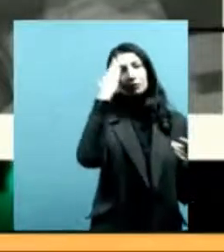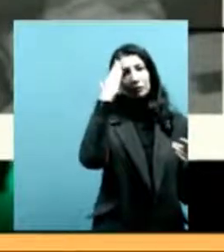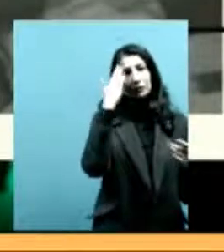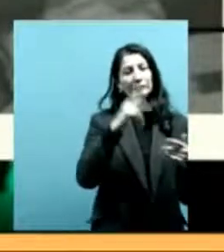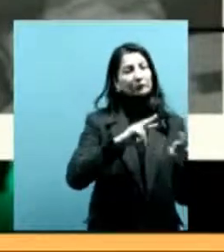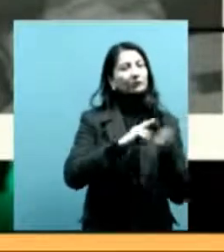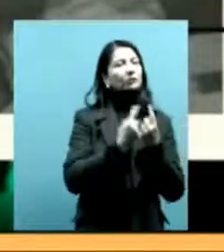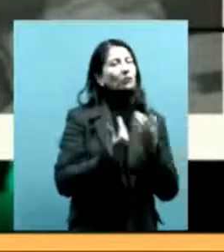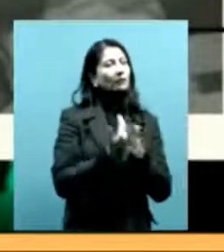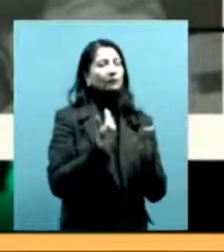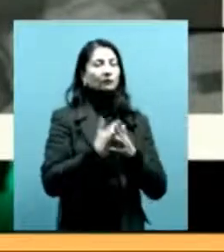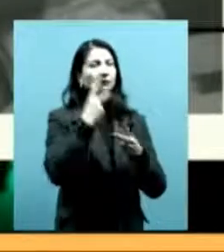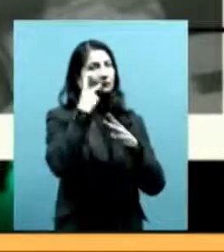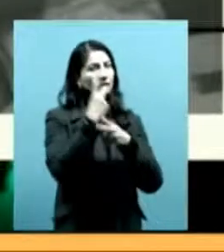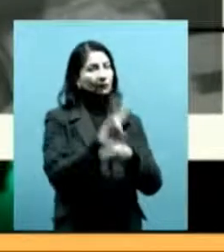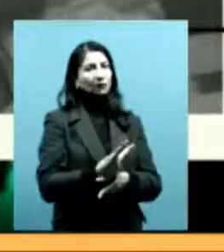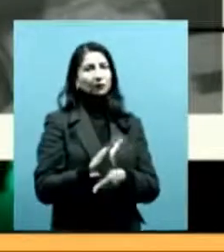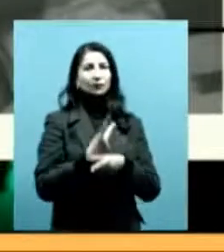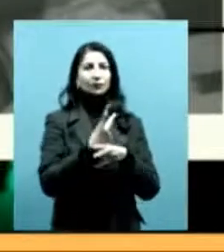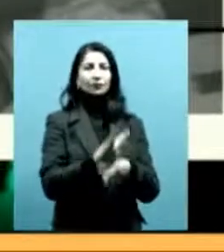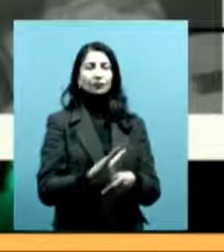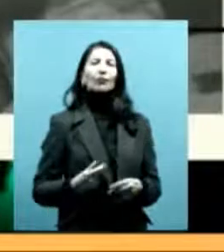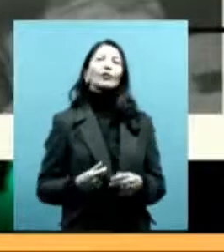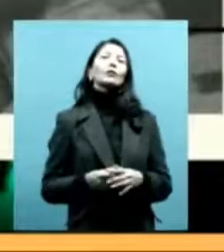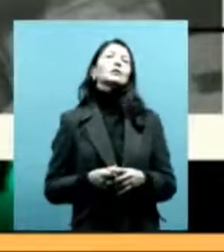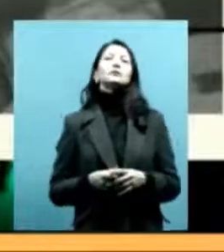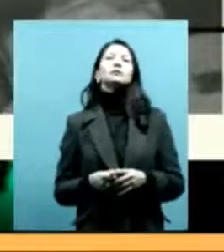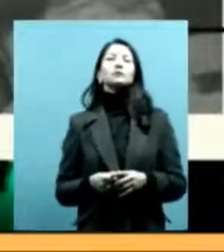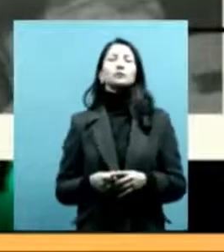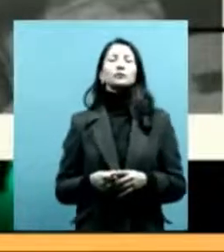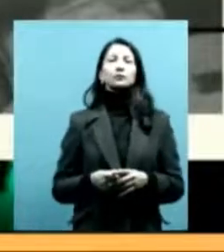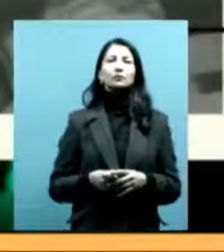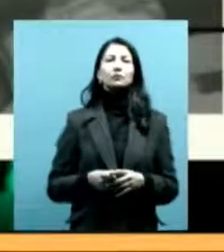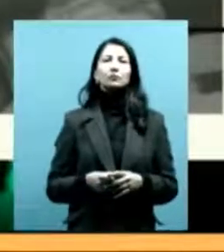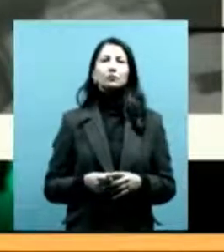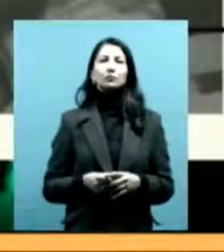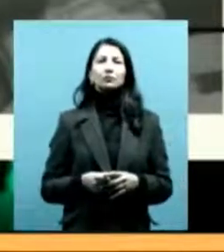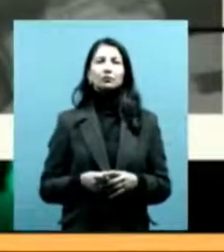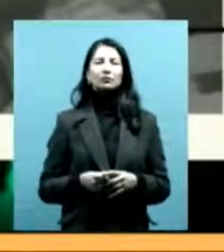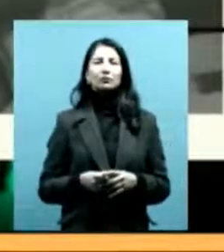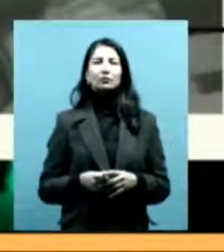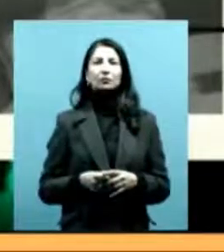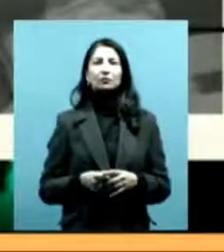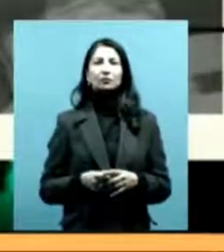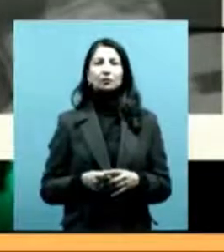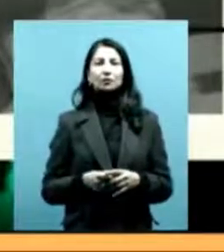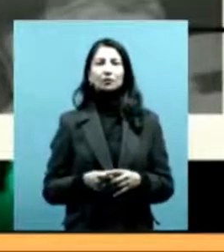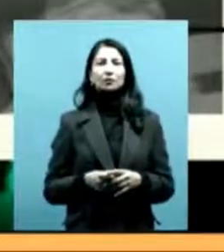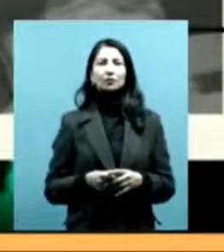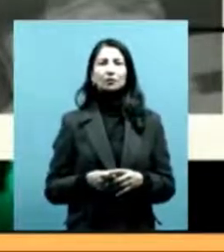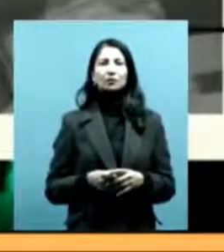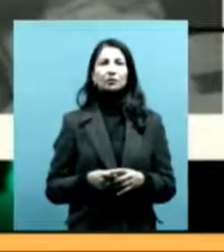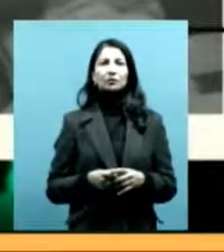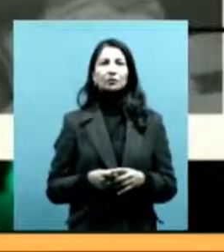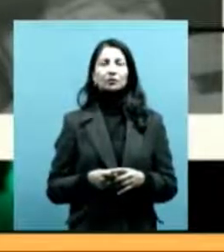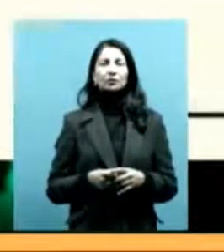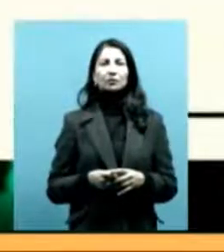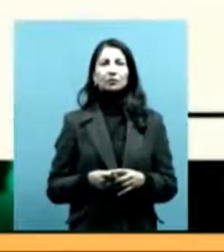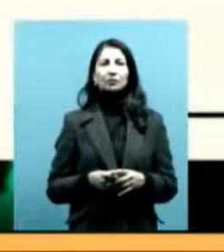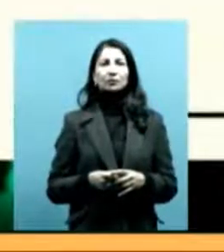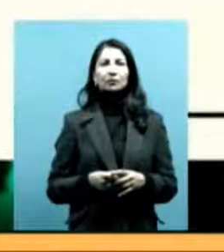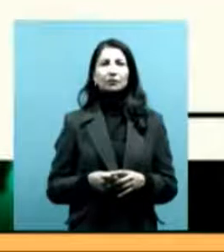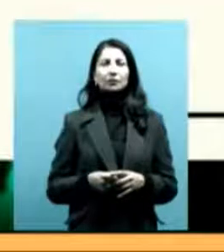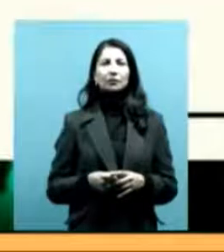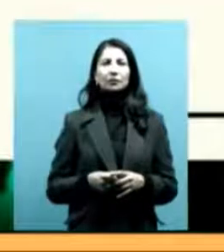los lugares donde se puede encontrar algún indicio, alguna presencia de reconocimiento de los pueblos indígenas, ¿no? Particularmente.